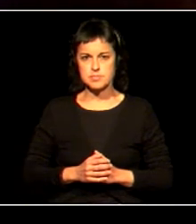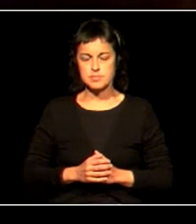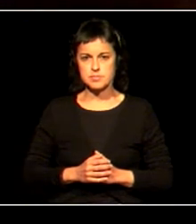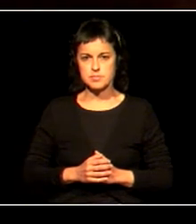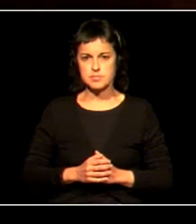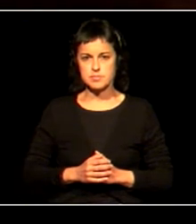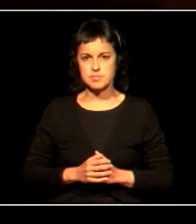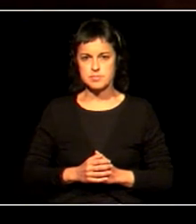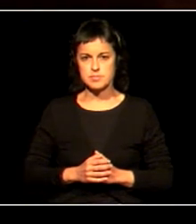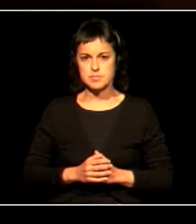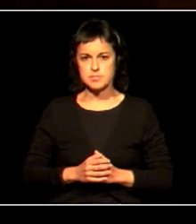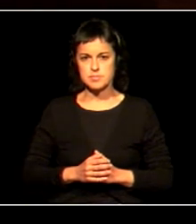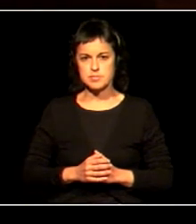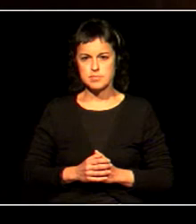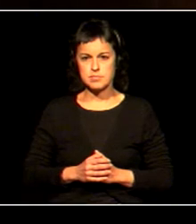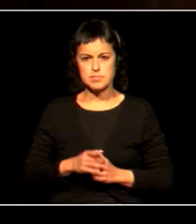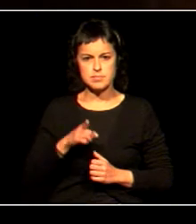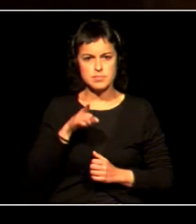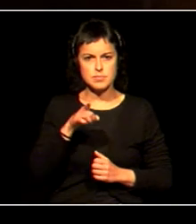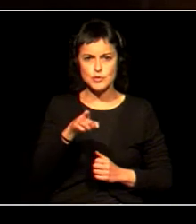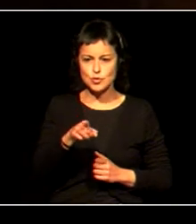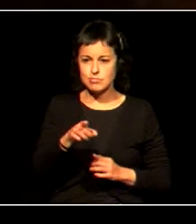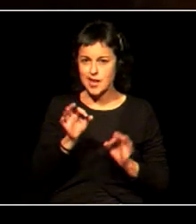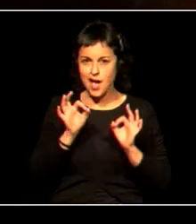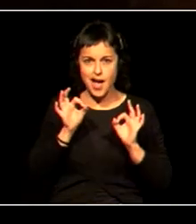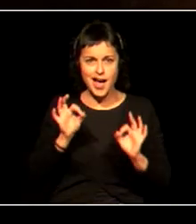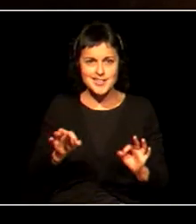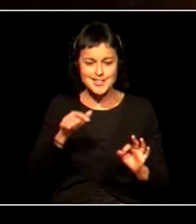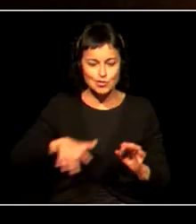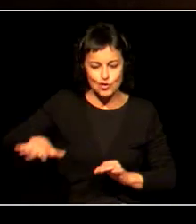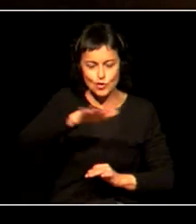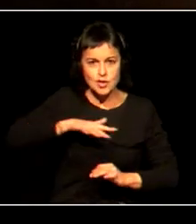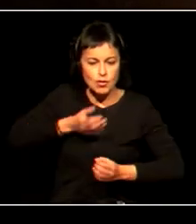Zu, zaren bezala, azaltzeko gune segurua.